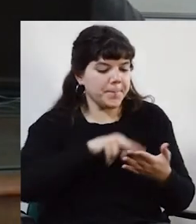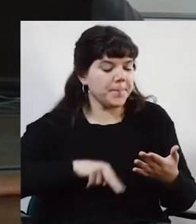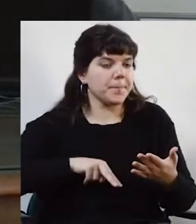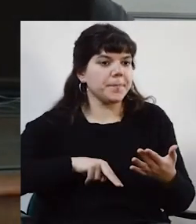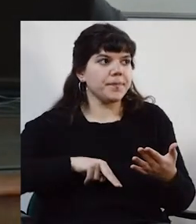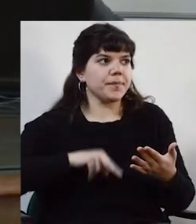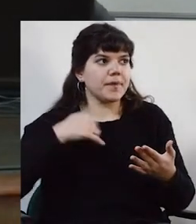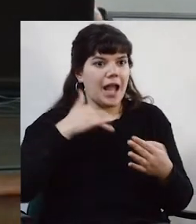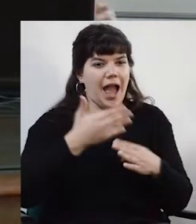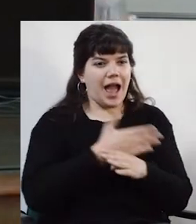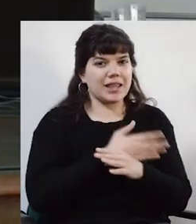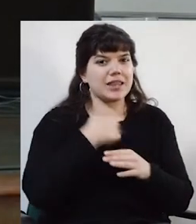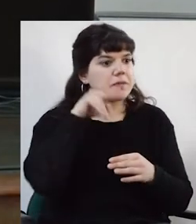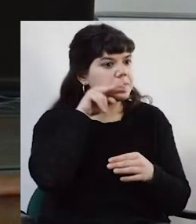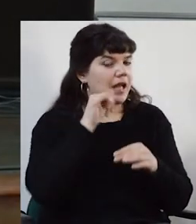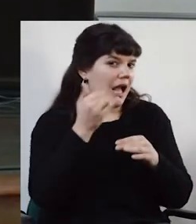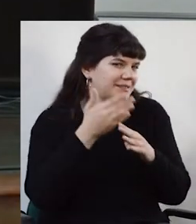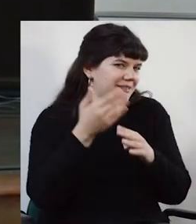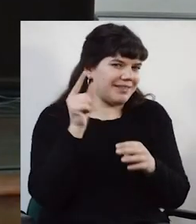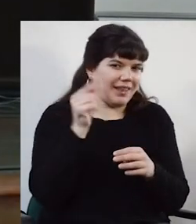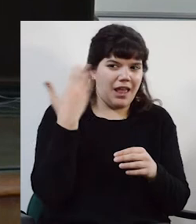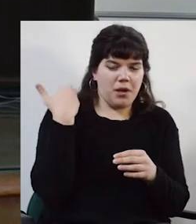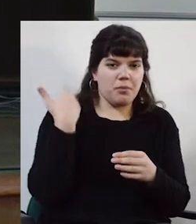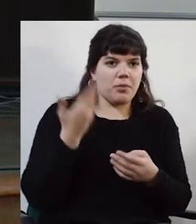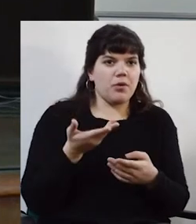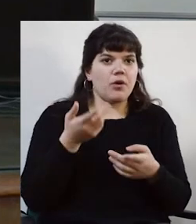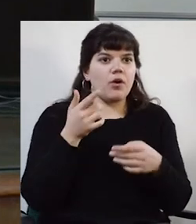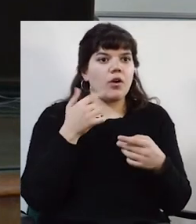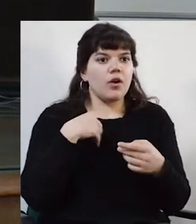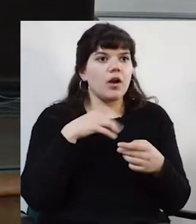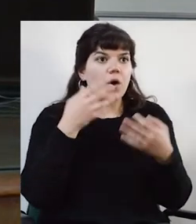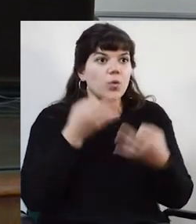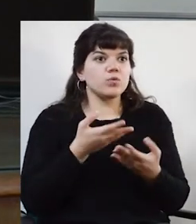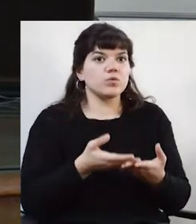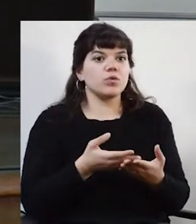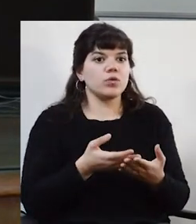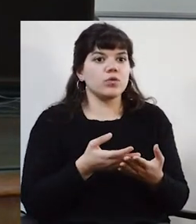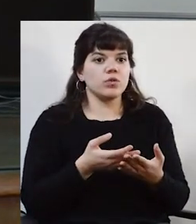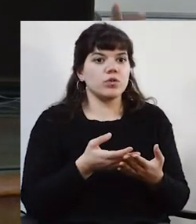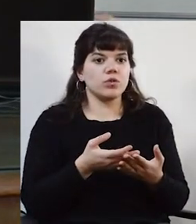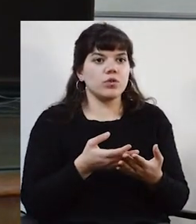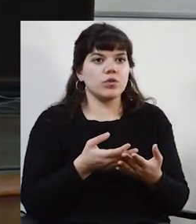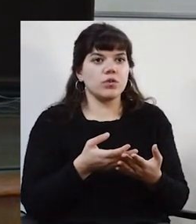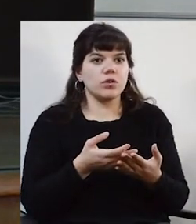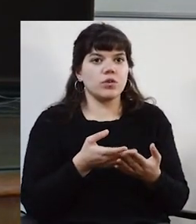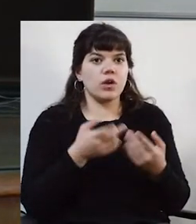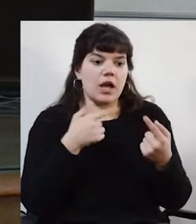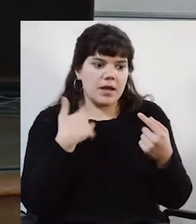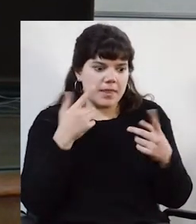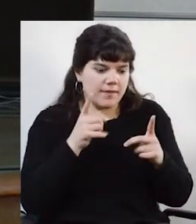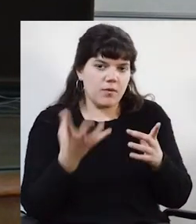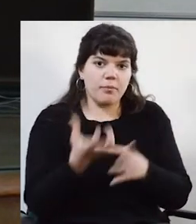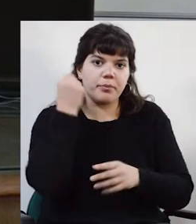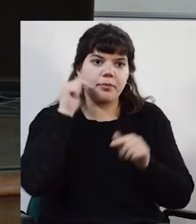había visto hace un tiempo y justamente de ahí voy a tratar de encontrar,